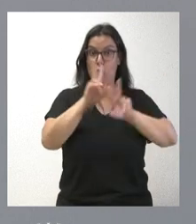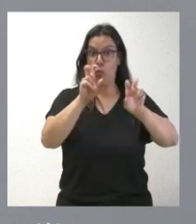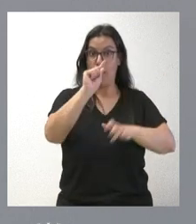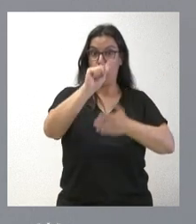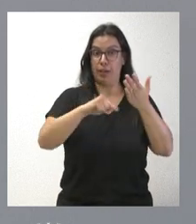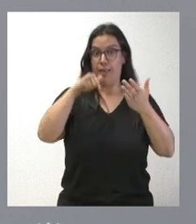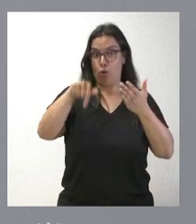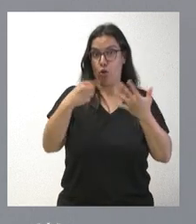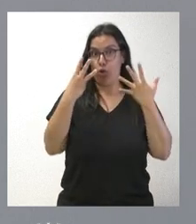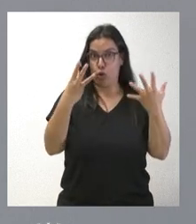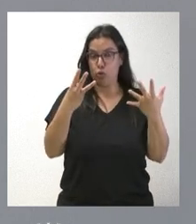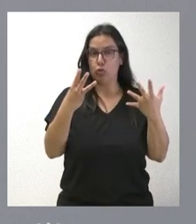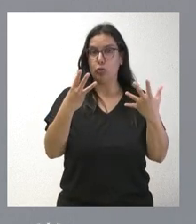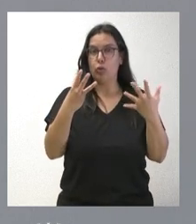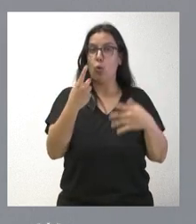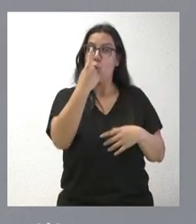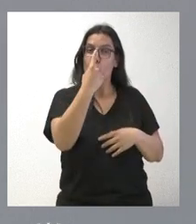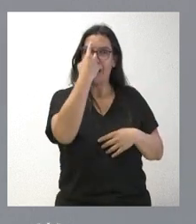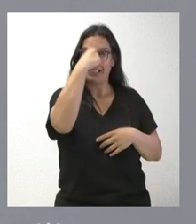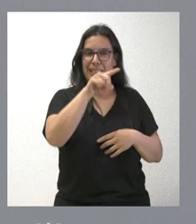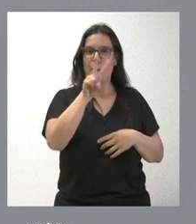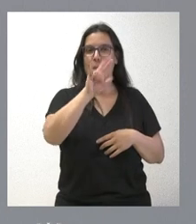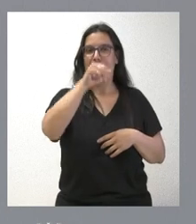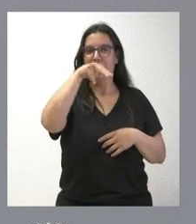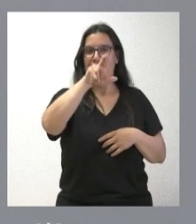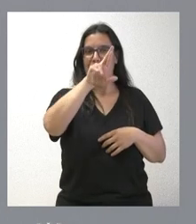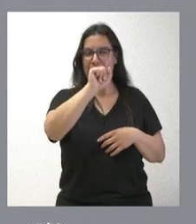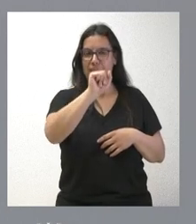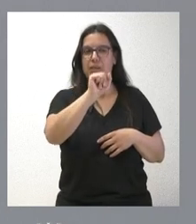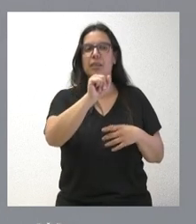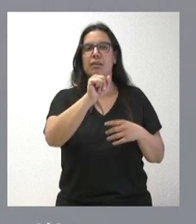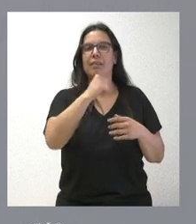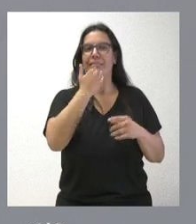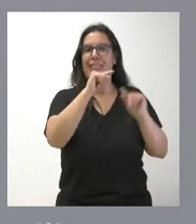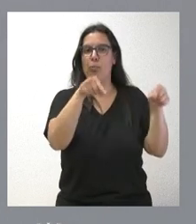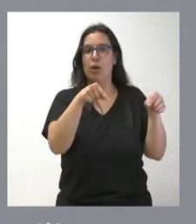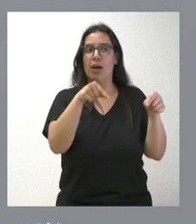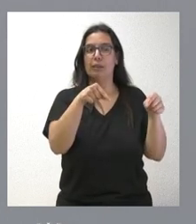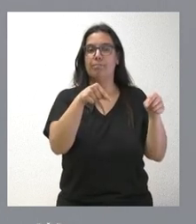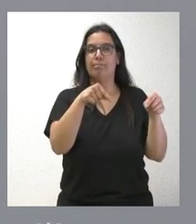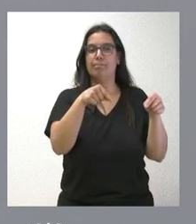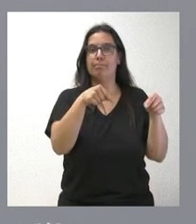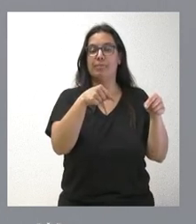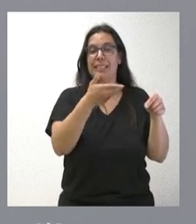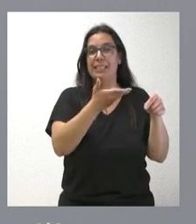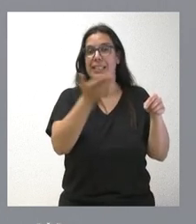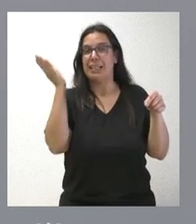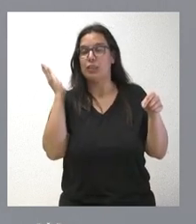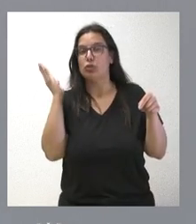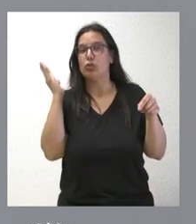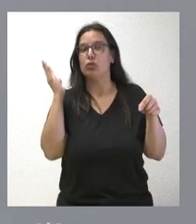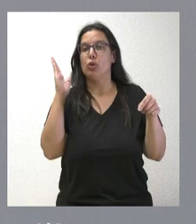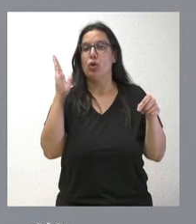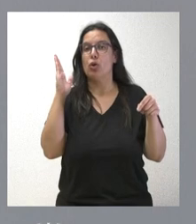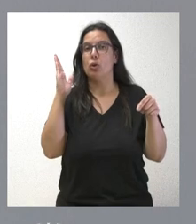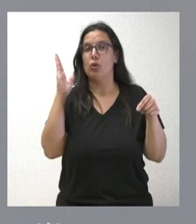las ocho de hoy estará en Viniera, en Zamora. Pero no le sé decir si las ocho restantes que ya existían, hasta total